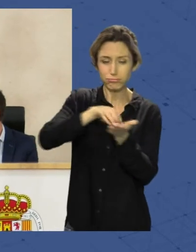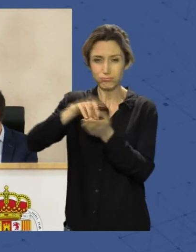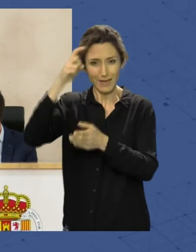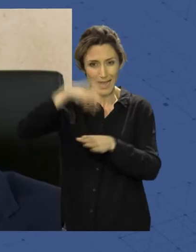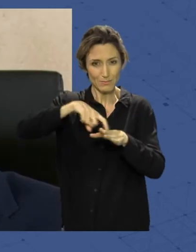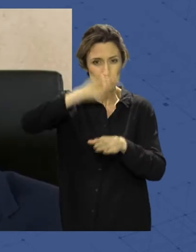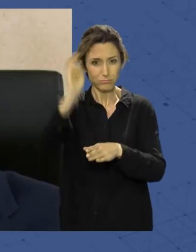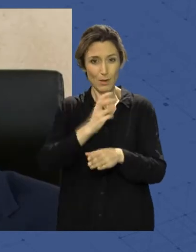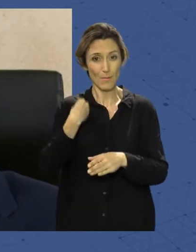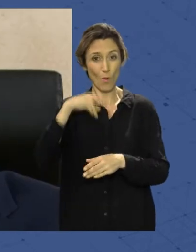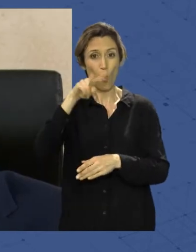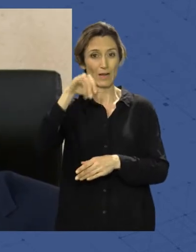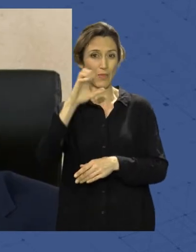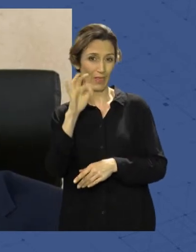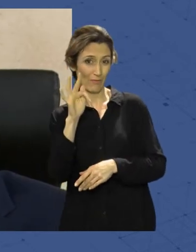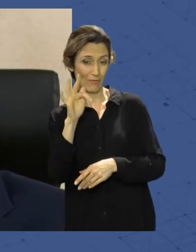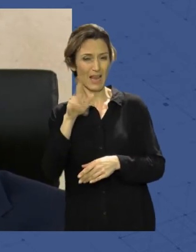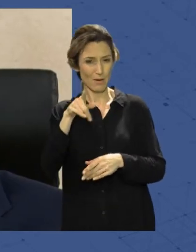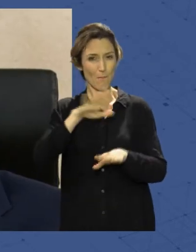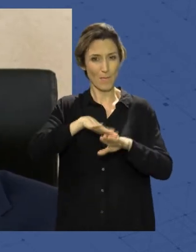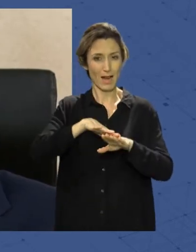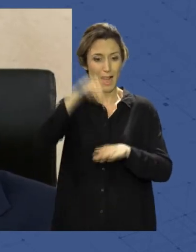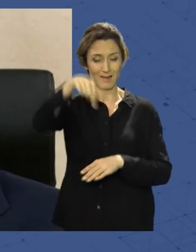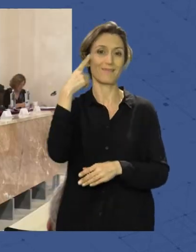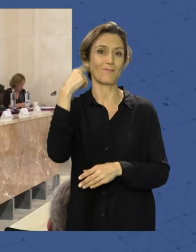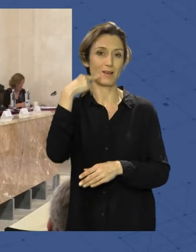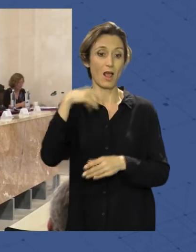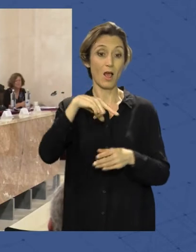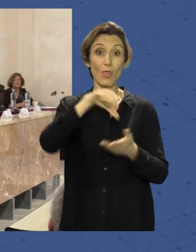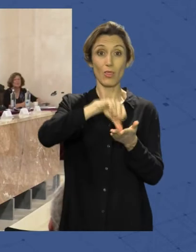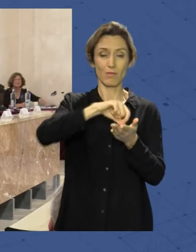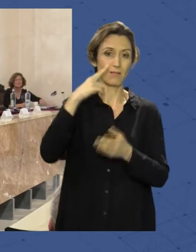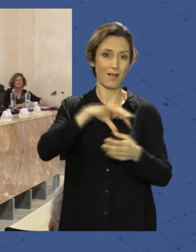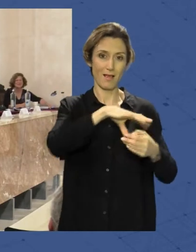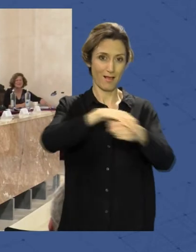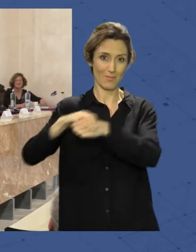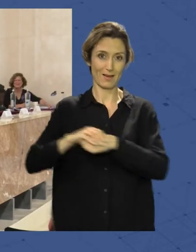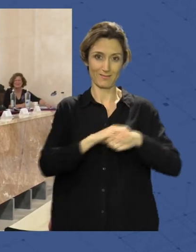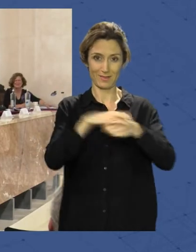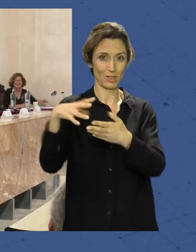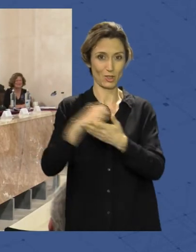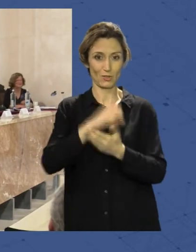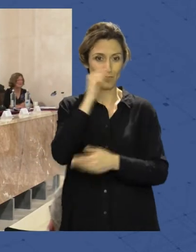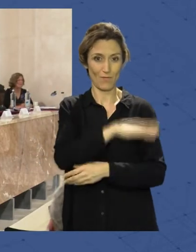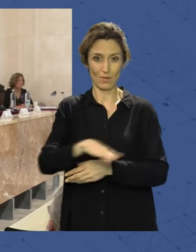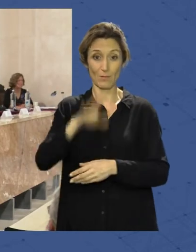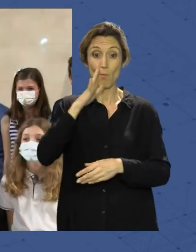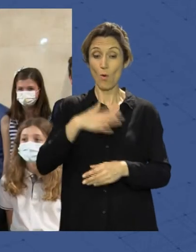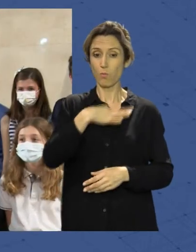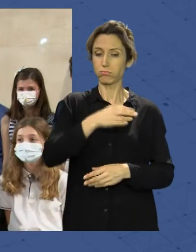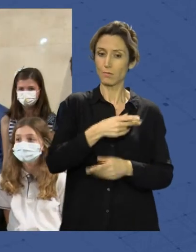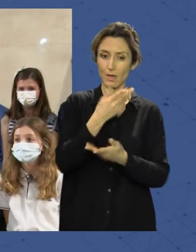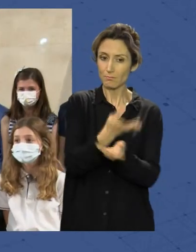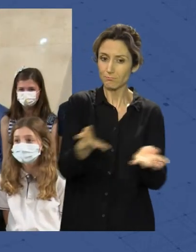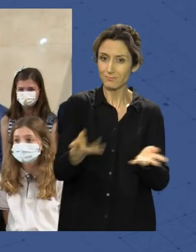por UNICEF para considerar a Almería una ciudad amiga de la infancia, entre los que se incluye la posibilidad de que nuestros niños se sientan,